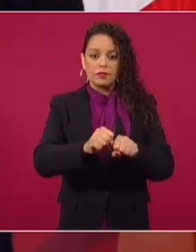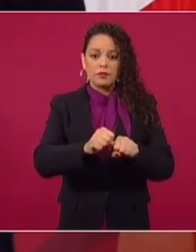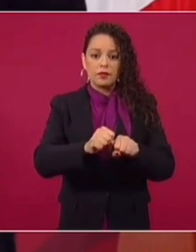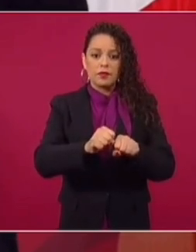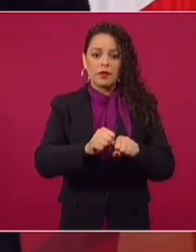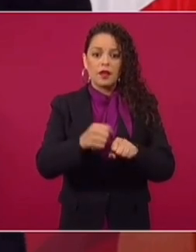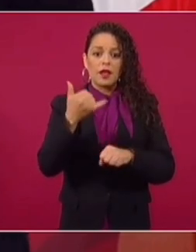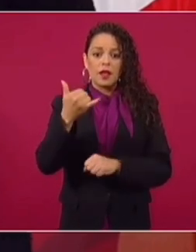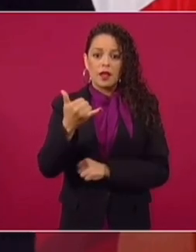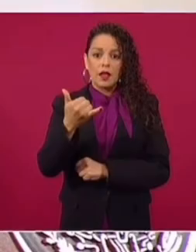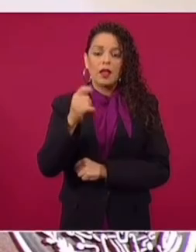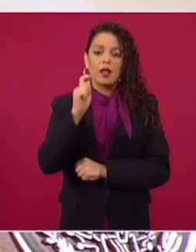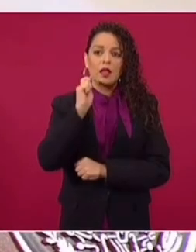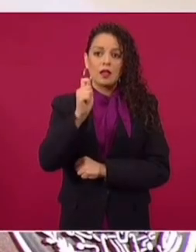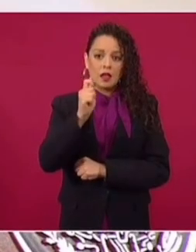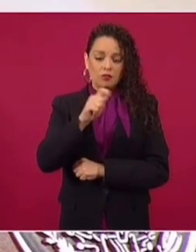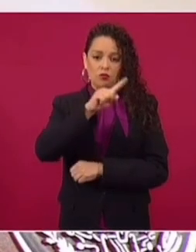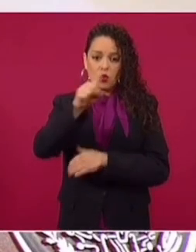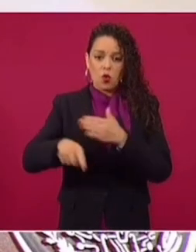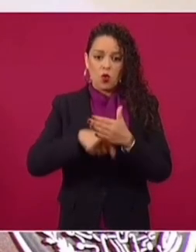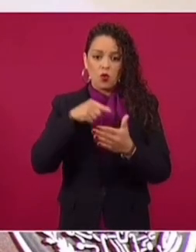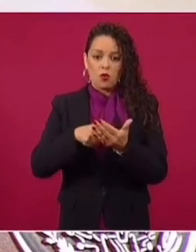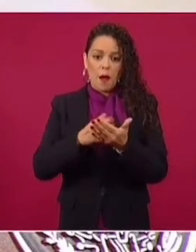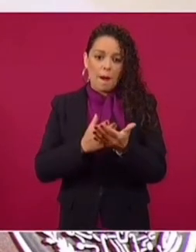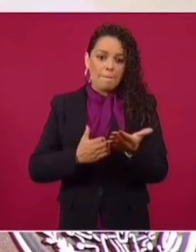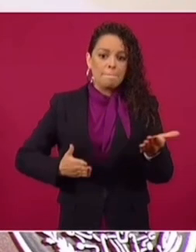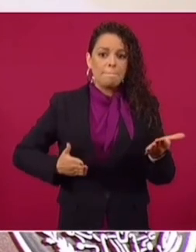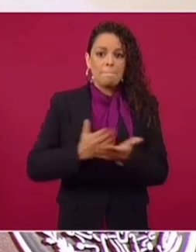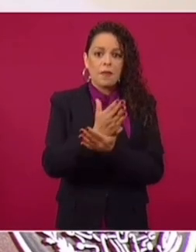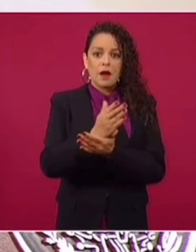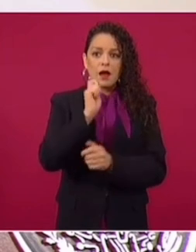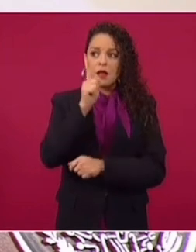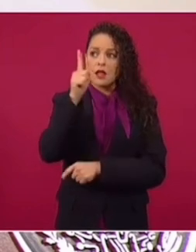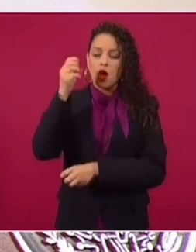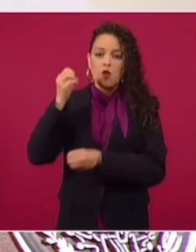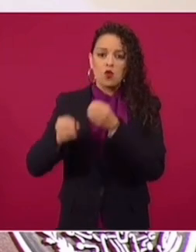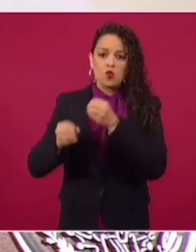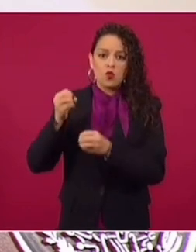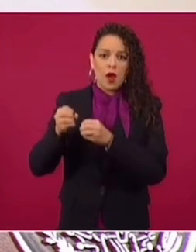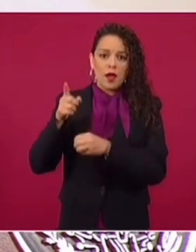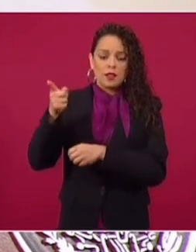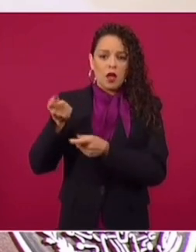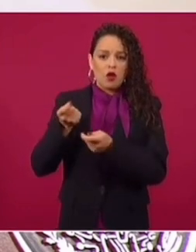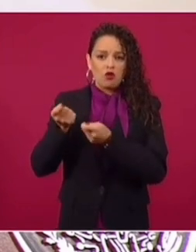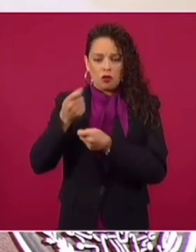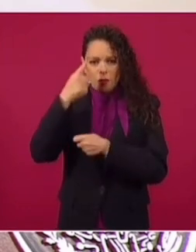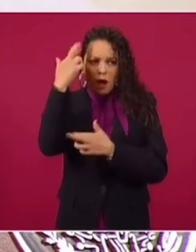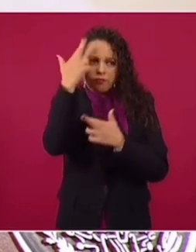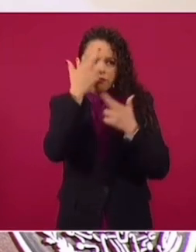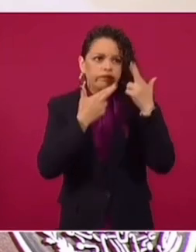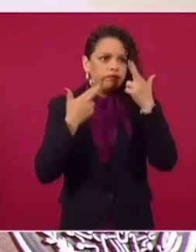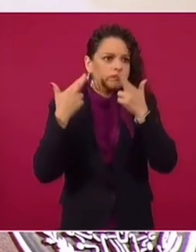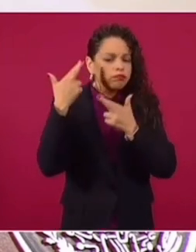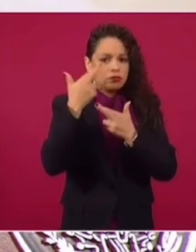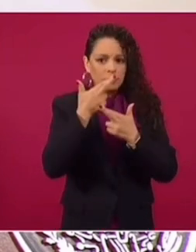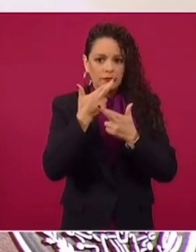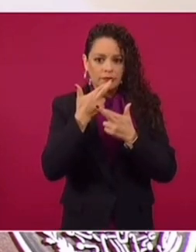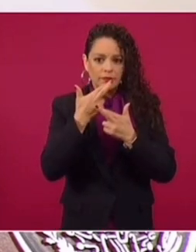órdenes de cateo, al juez de control. Este esfuerzo